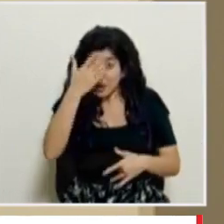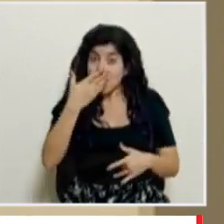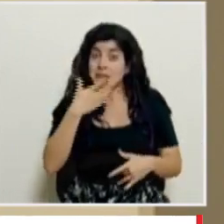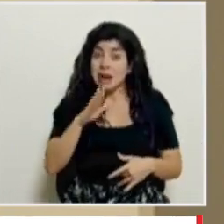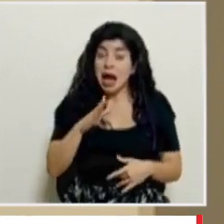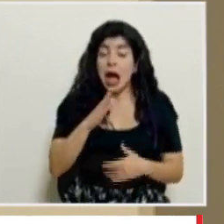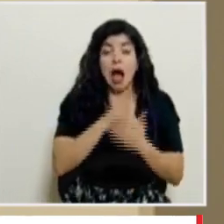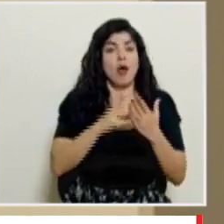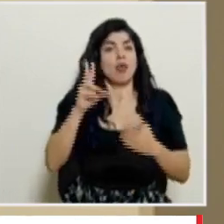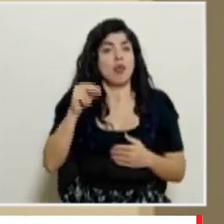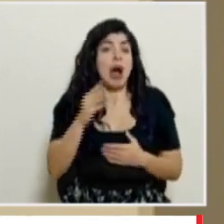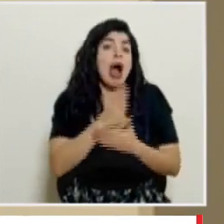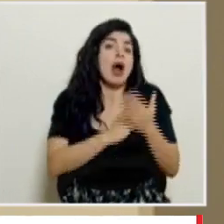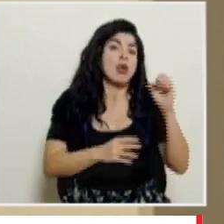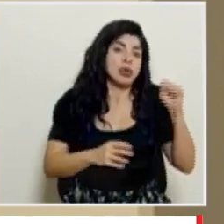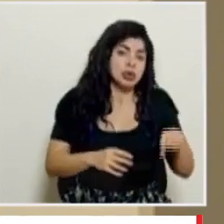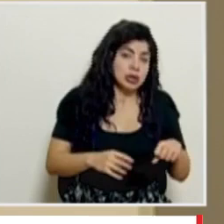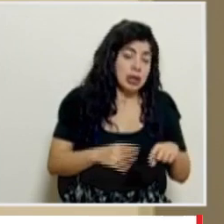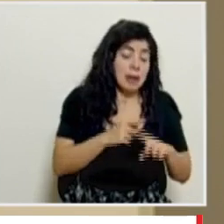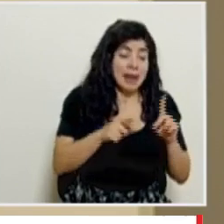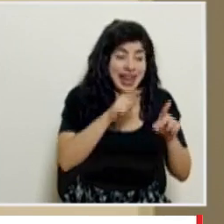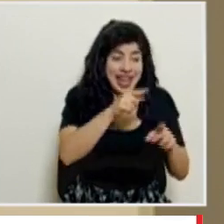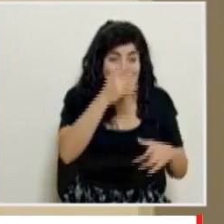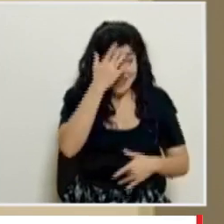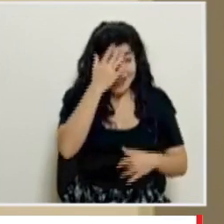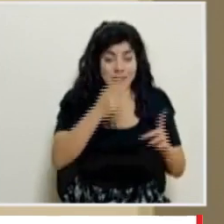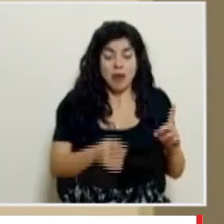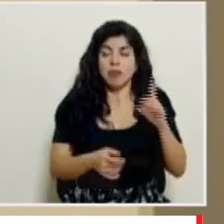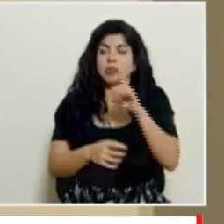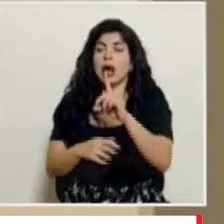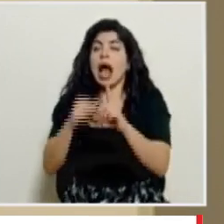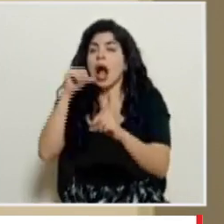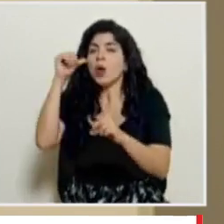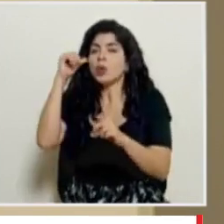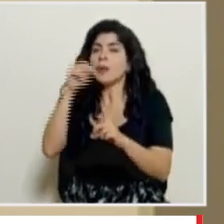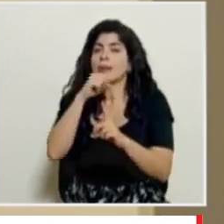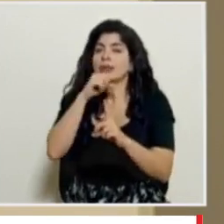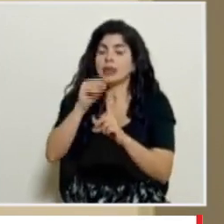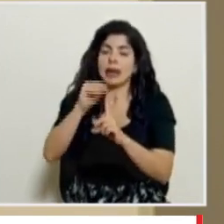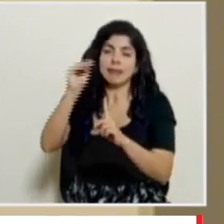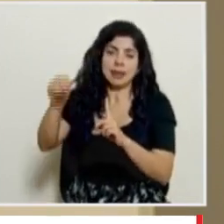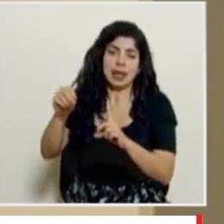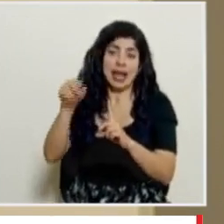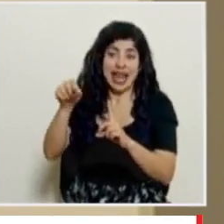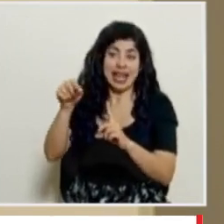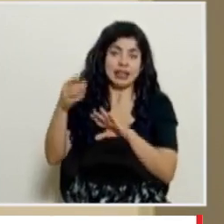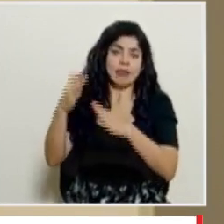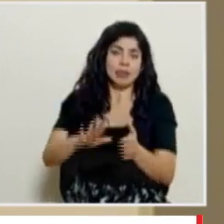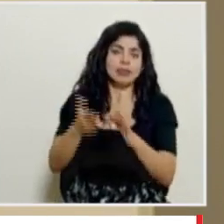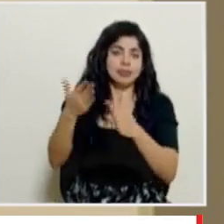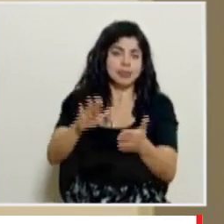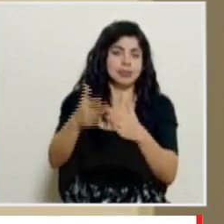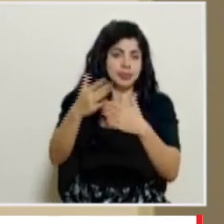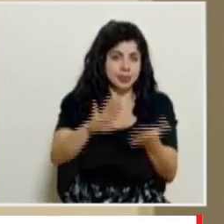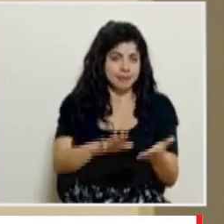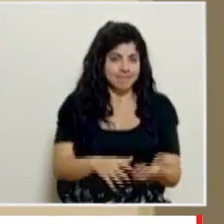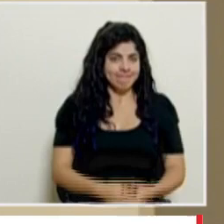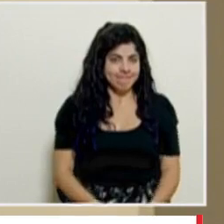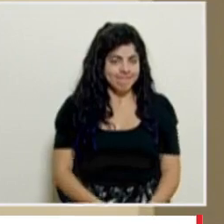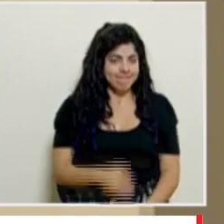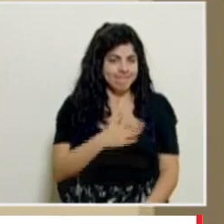sí pero van y enferman justamente a los adultos mayores en su gran mayoría y son los que están muriendo son los que tenemos